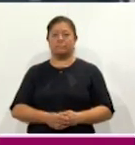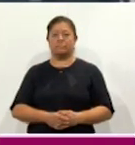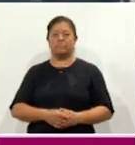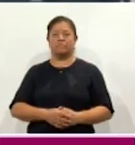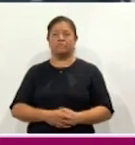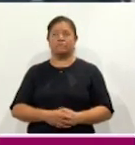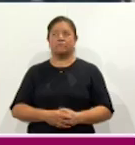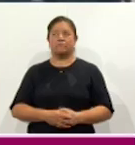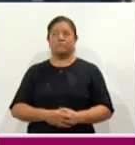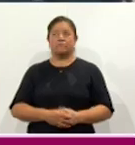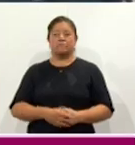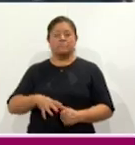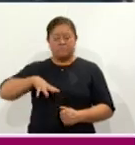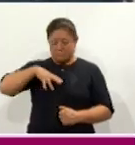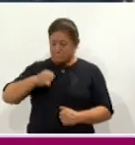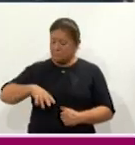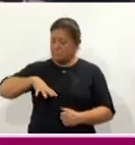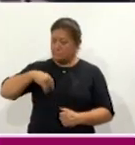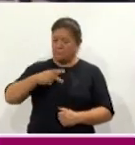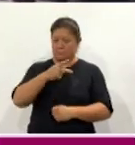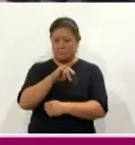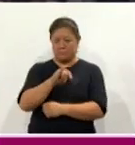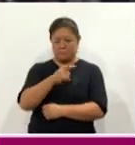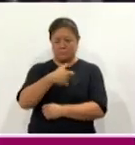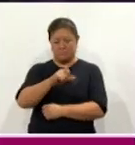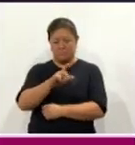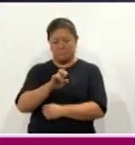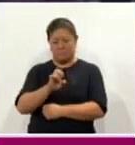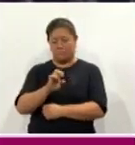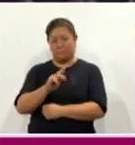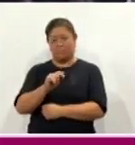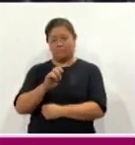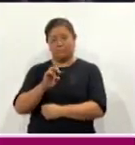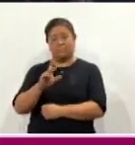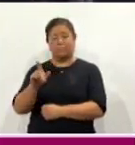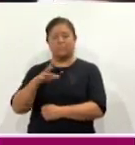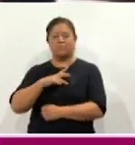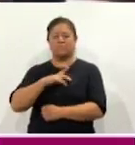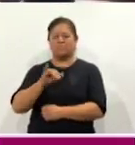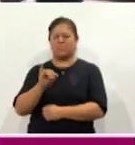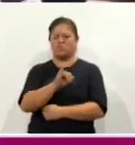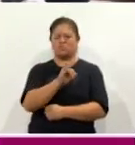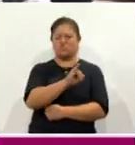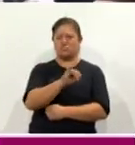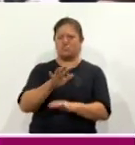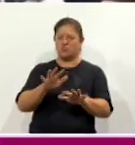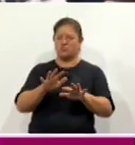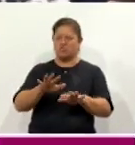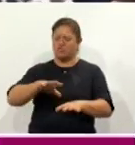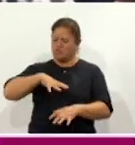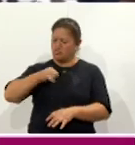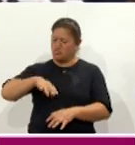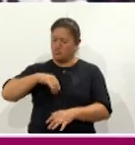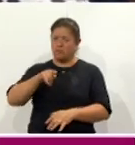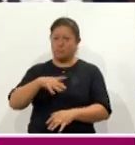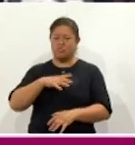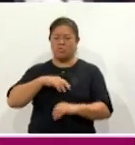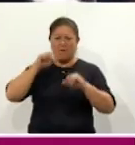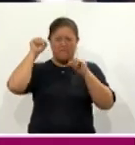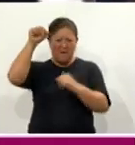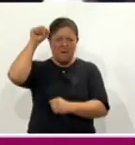El Frente de Lucha Piquetero, una organización social argentina de ultraizquierda, protagonizó una manifestación